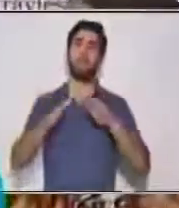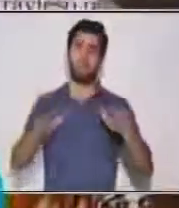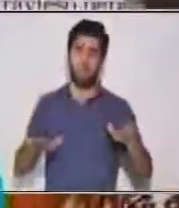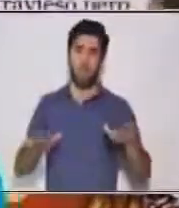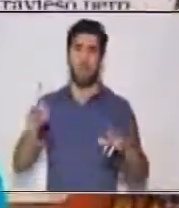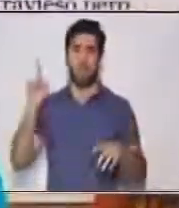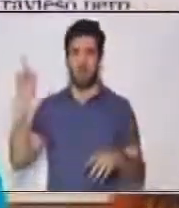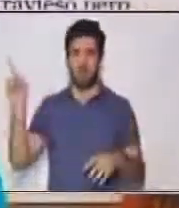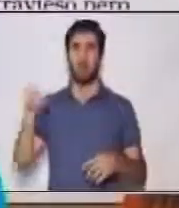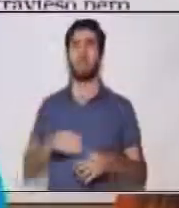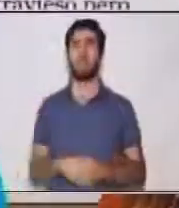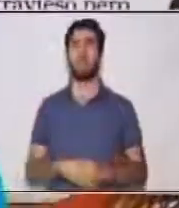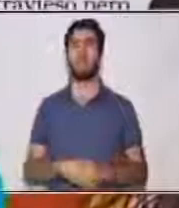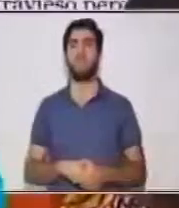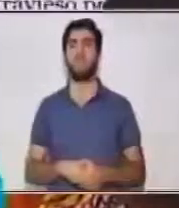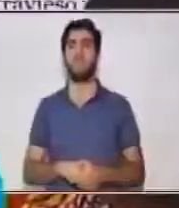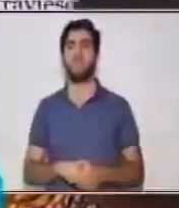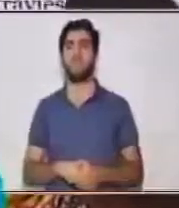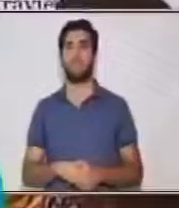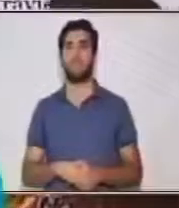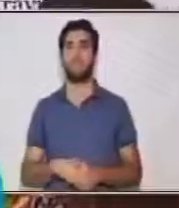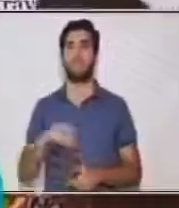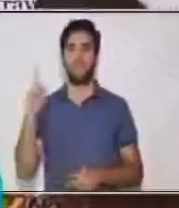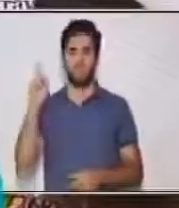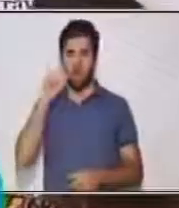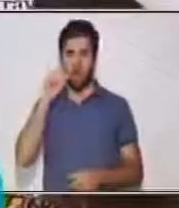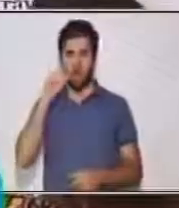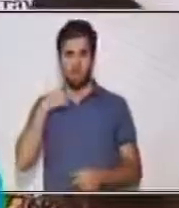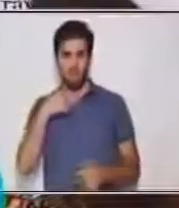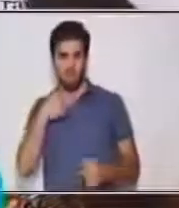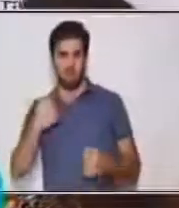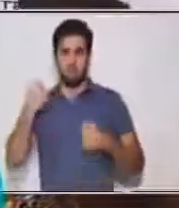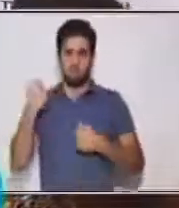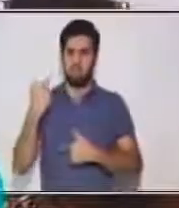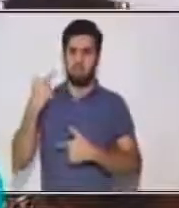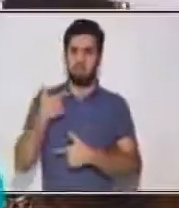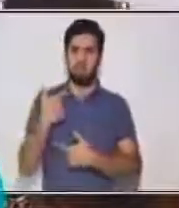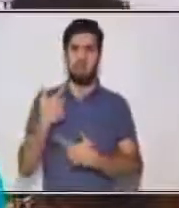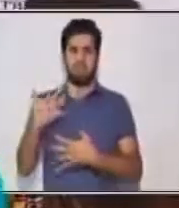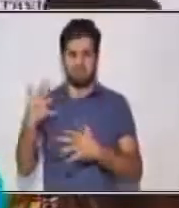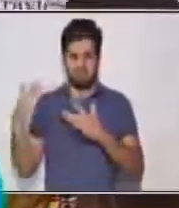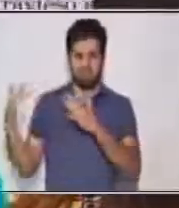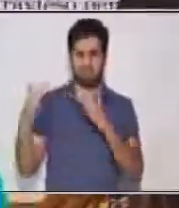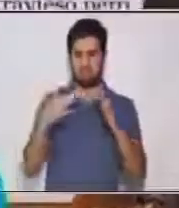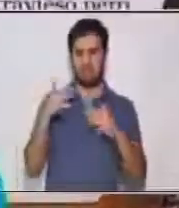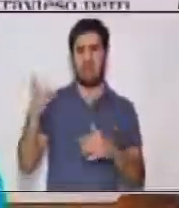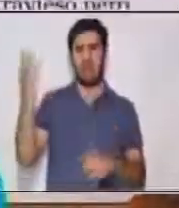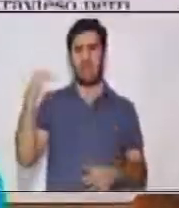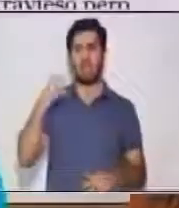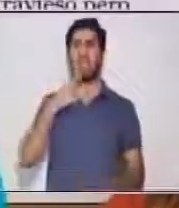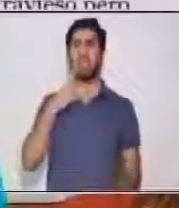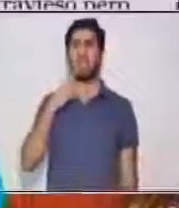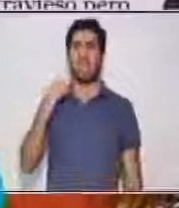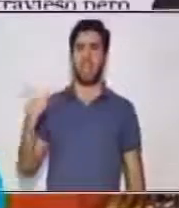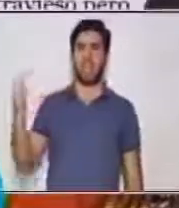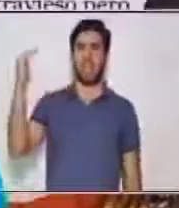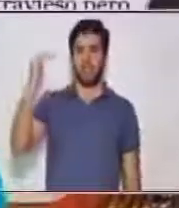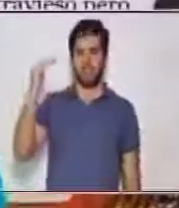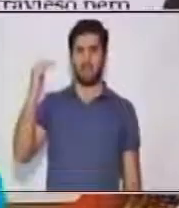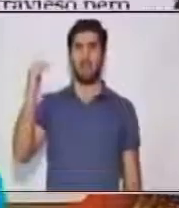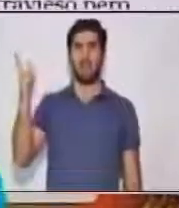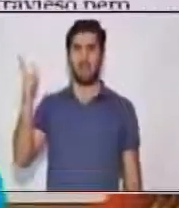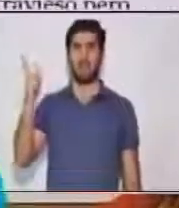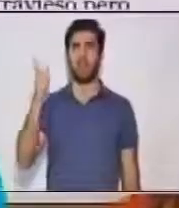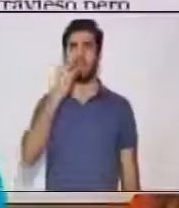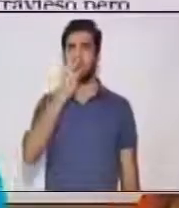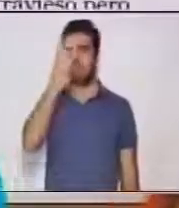lo conmemoramos. Fue un gran guerrero y último mandatario de los Kiché en Guatemala, vencido por el invasor